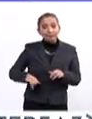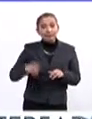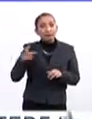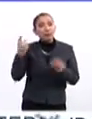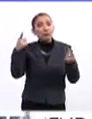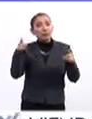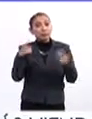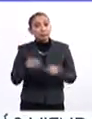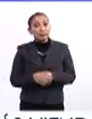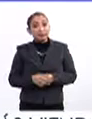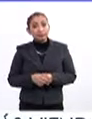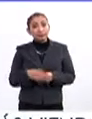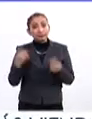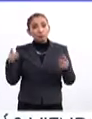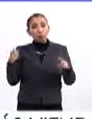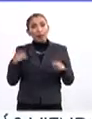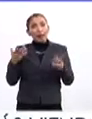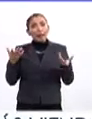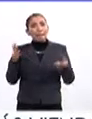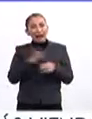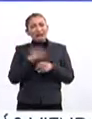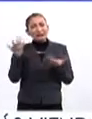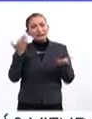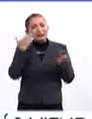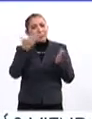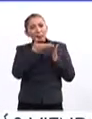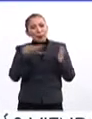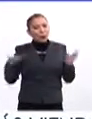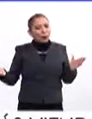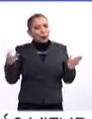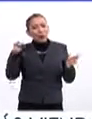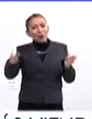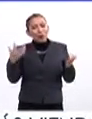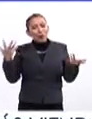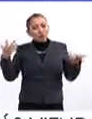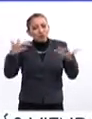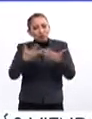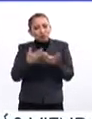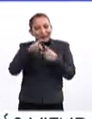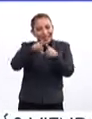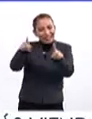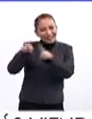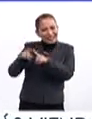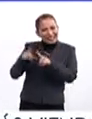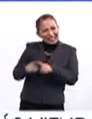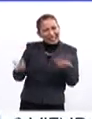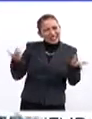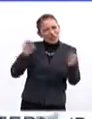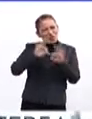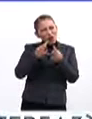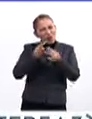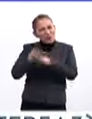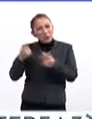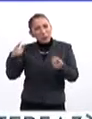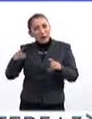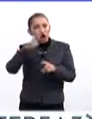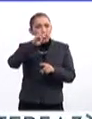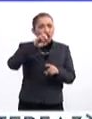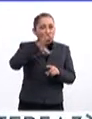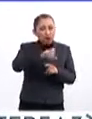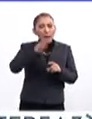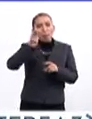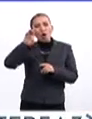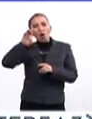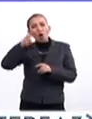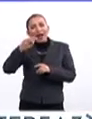que es la música, ¿no? La música sobre todo en un momento donde se confluyen como distintos tipos de música, desde el rock, la